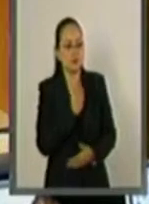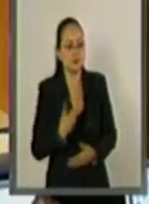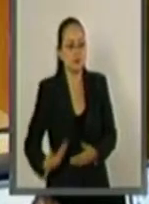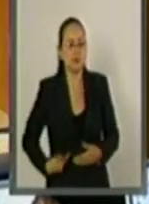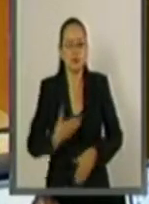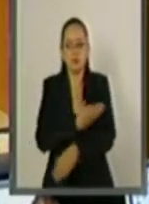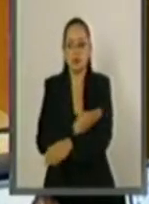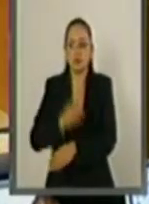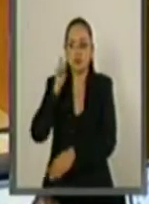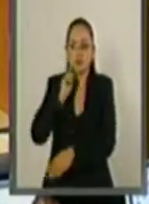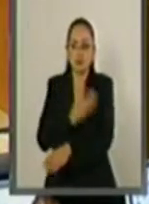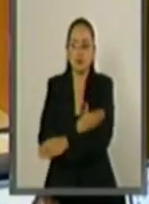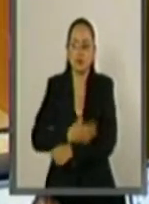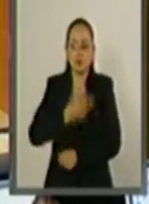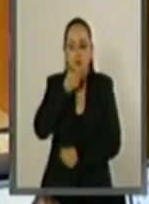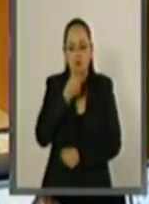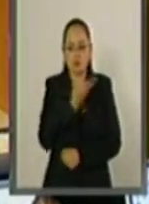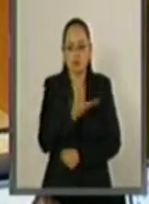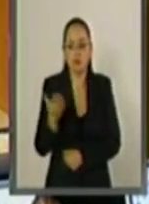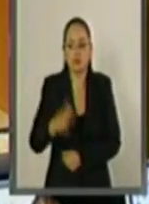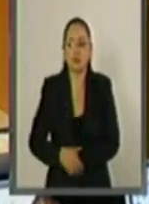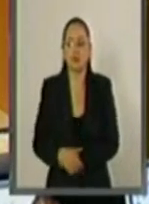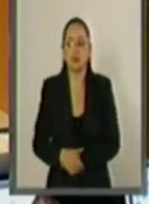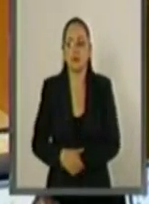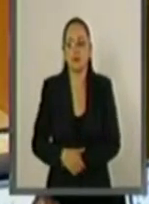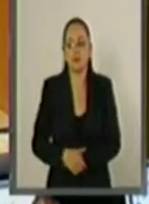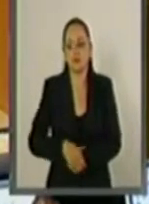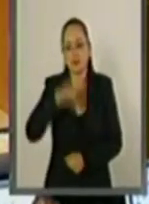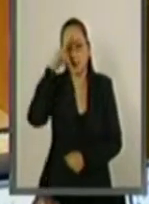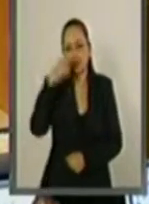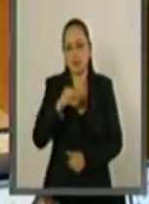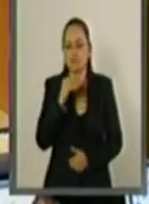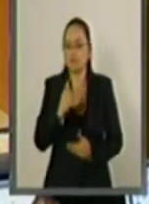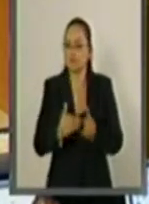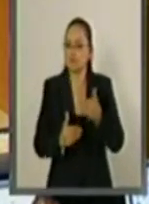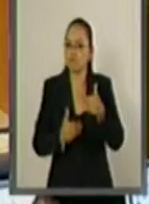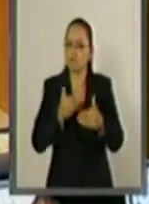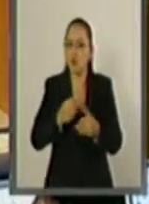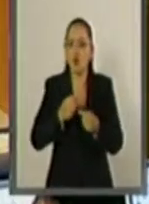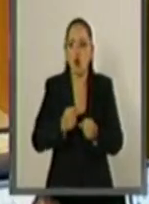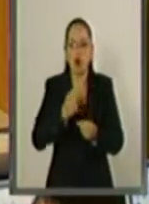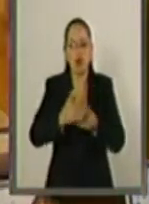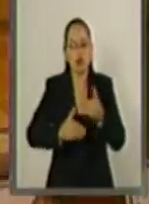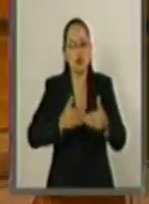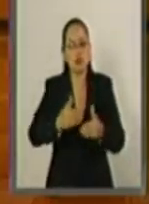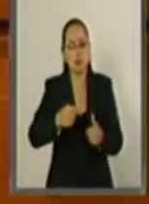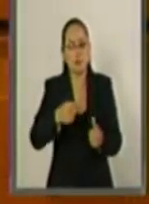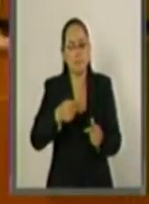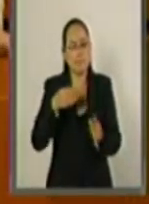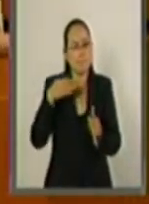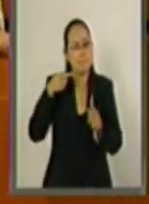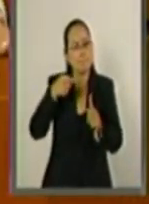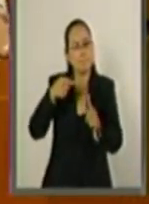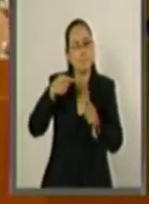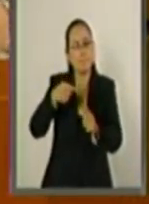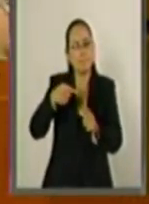Compañeras y compañeros, México camina con firmeza, hace su